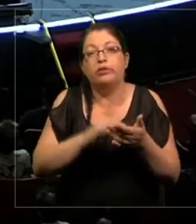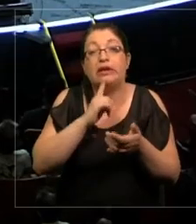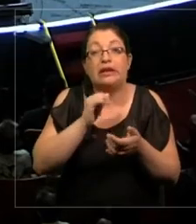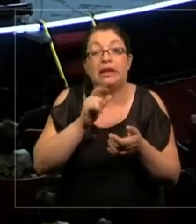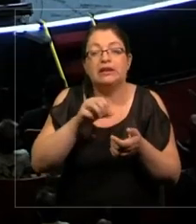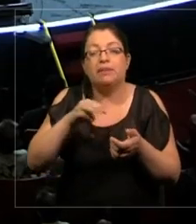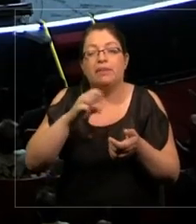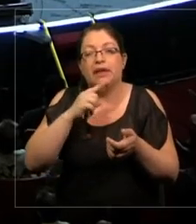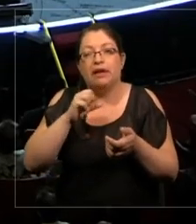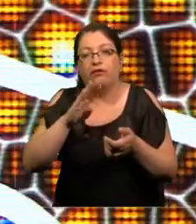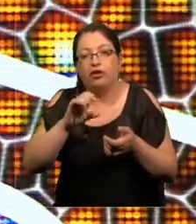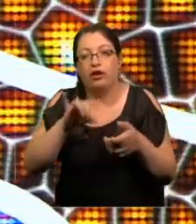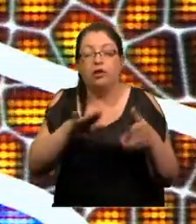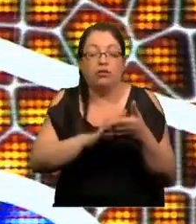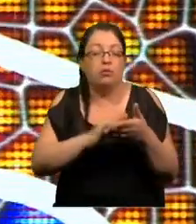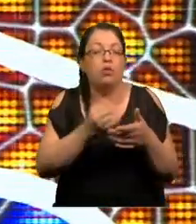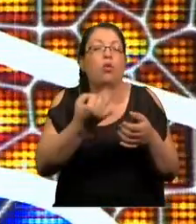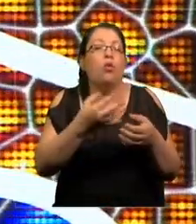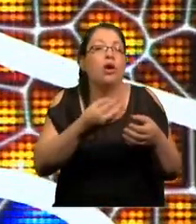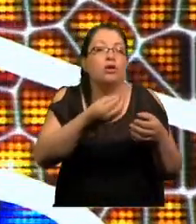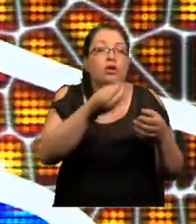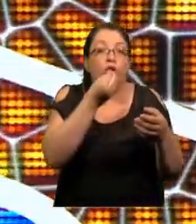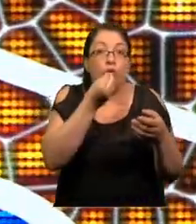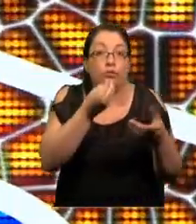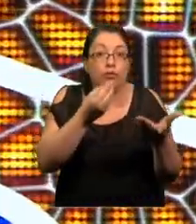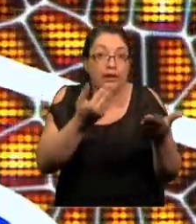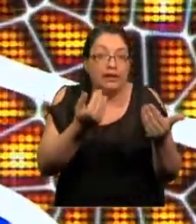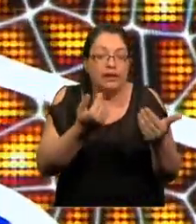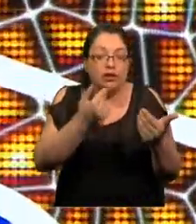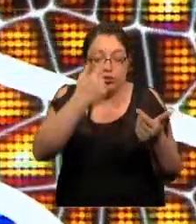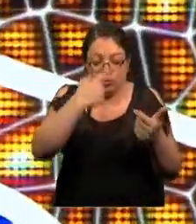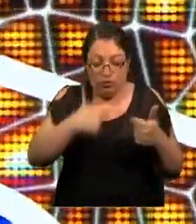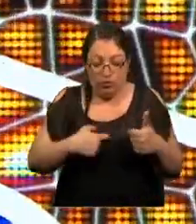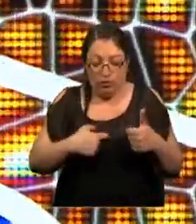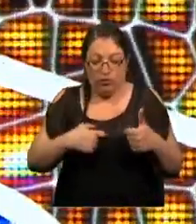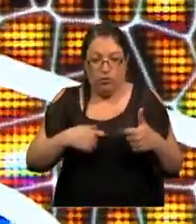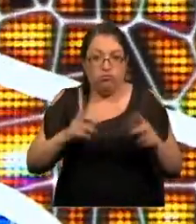energía, cuánto alimento necesita uno para estar vivo.